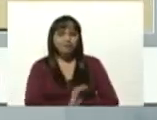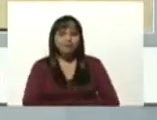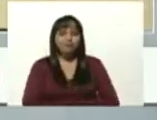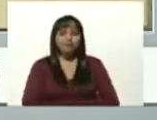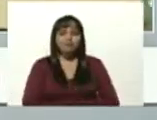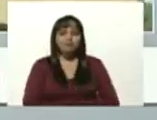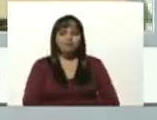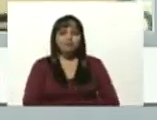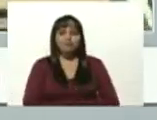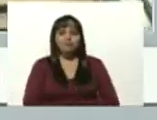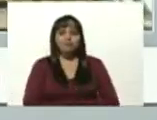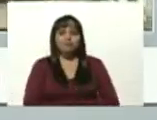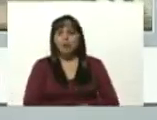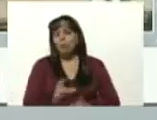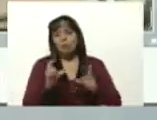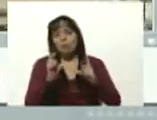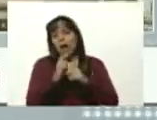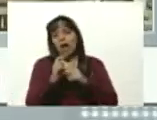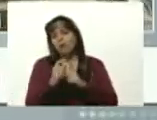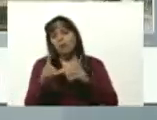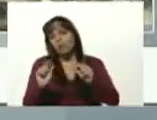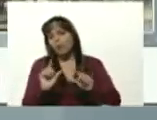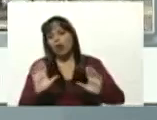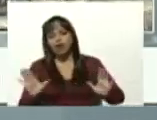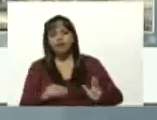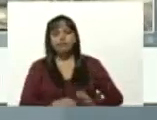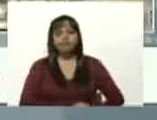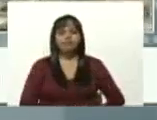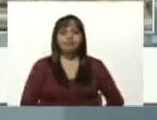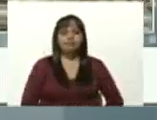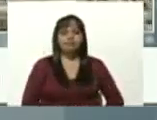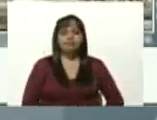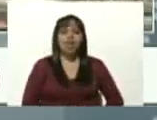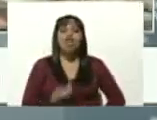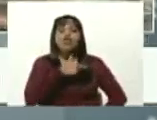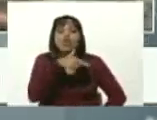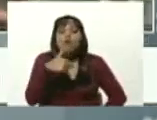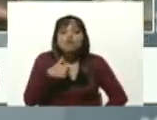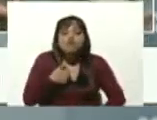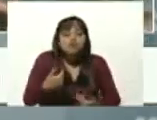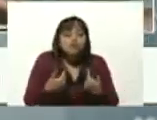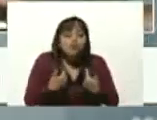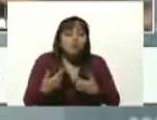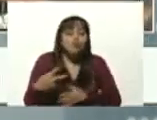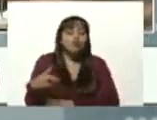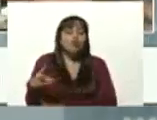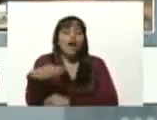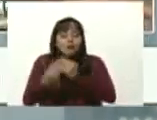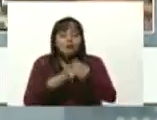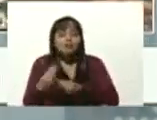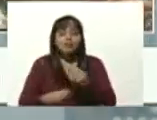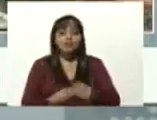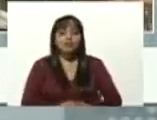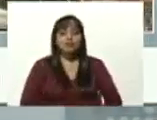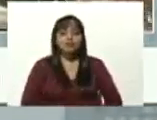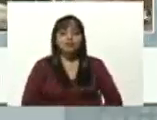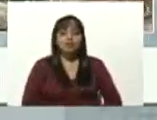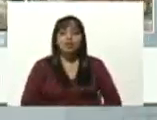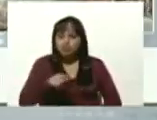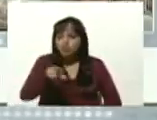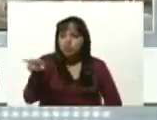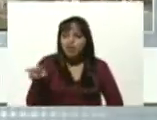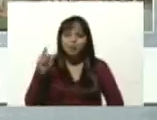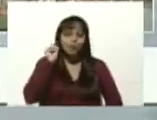pocas palabras lo estamos haciendo nosotros y ustedes mujeres